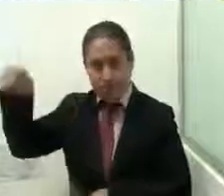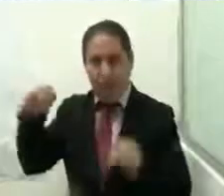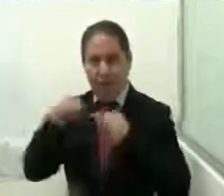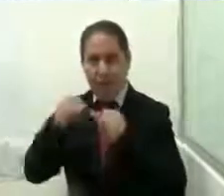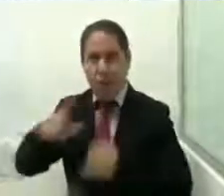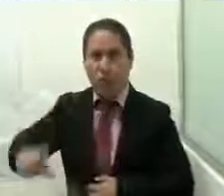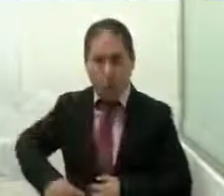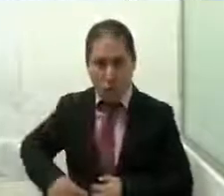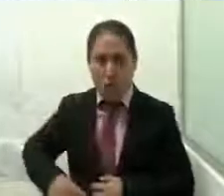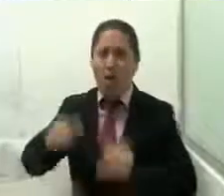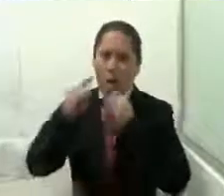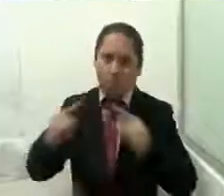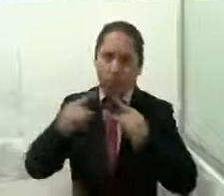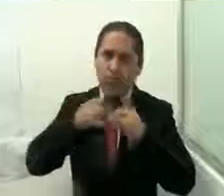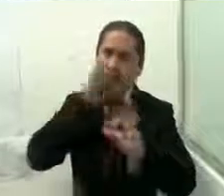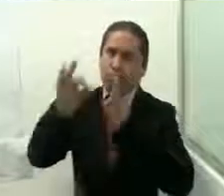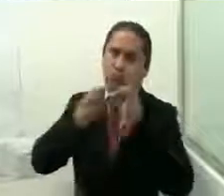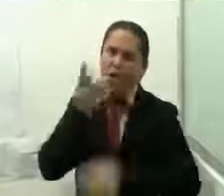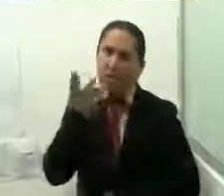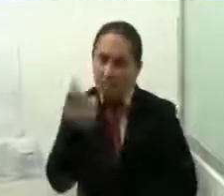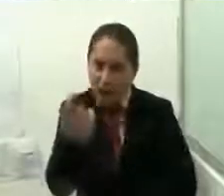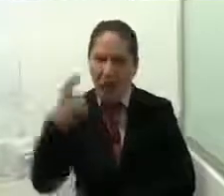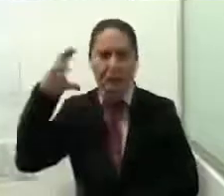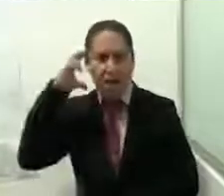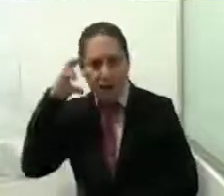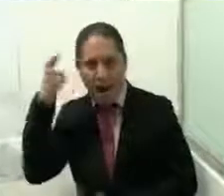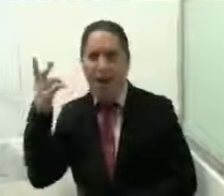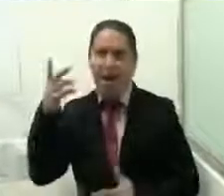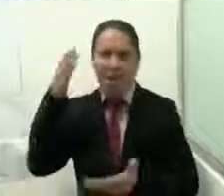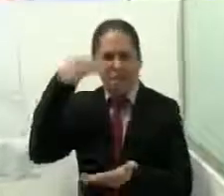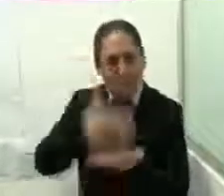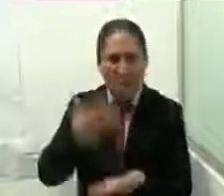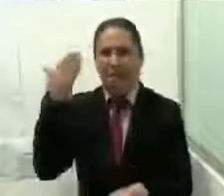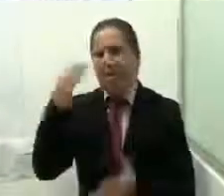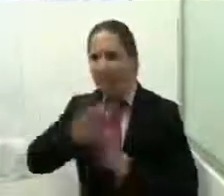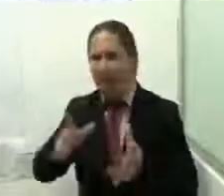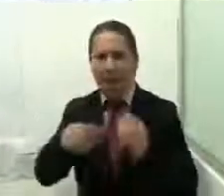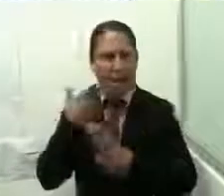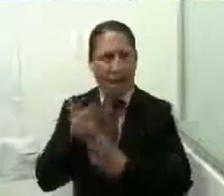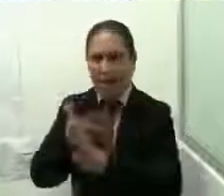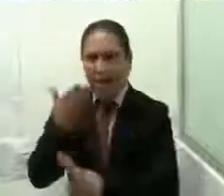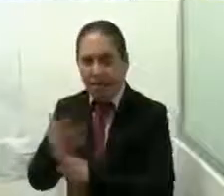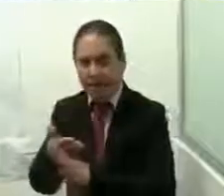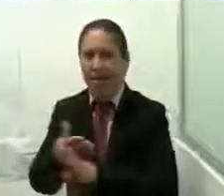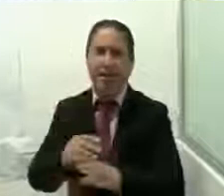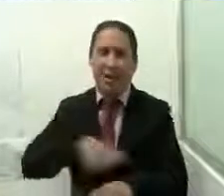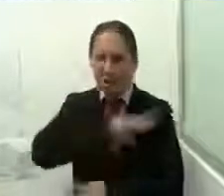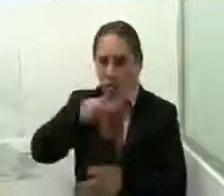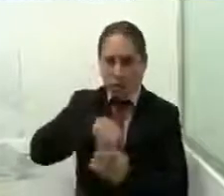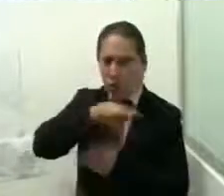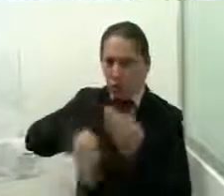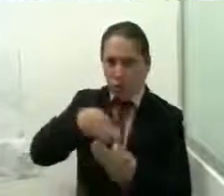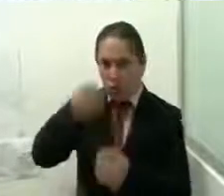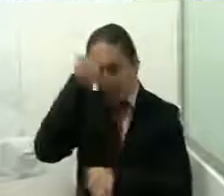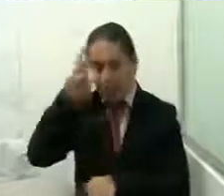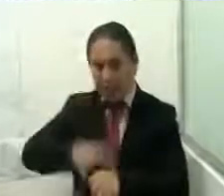campañas de difusión, nos sumamos a la campaña de vasta de violencia contra las mujeres, la cual no solo se replicó al interior de la Secretaría, sino